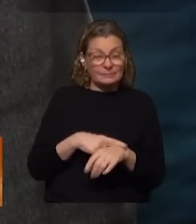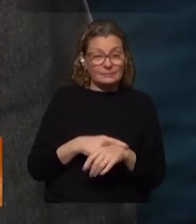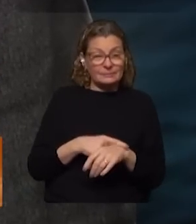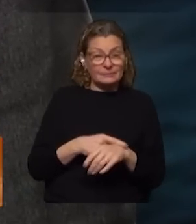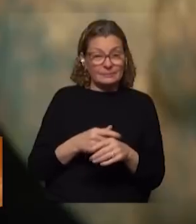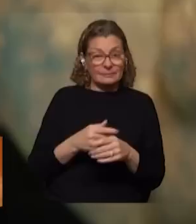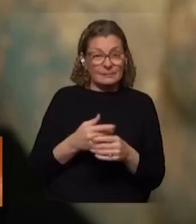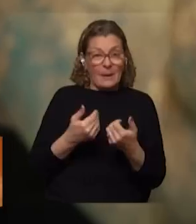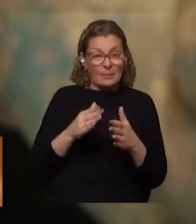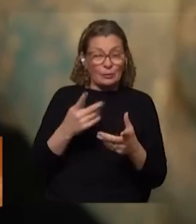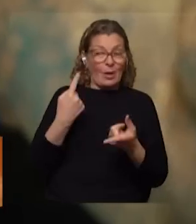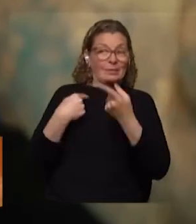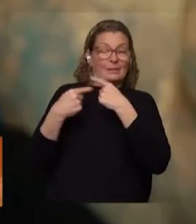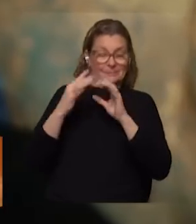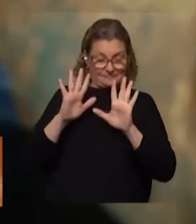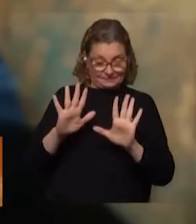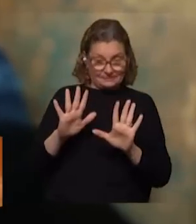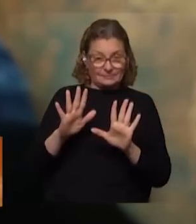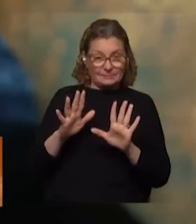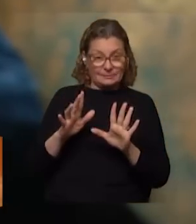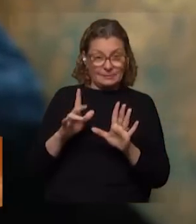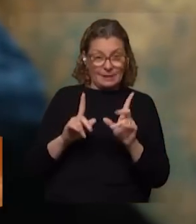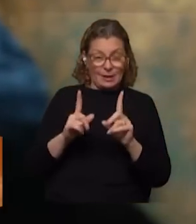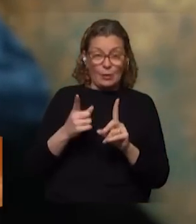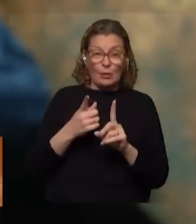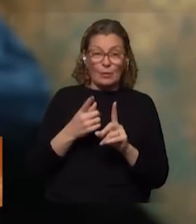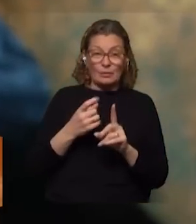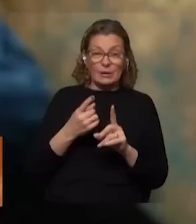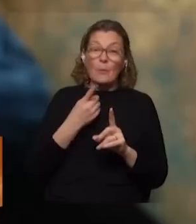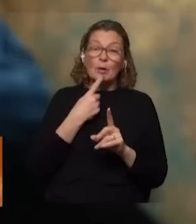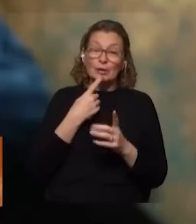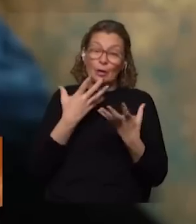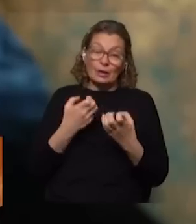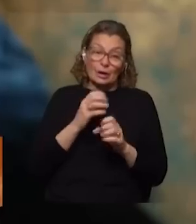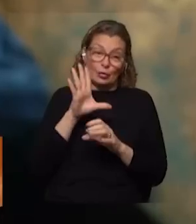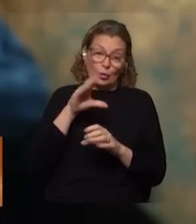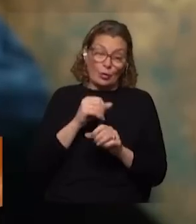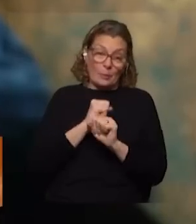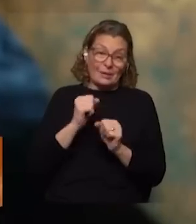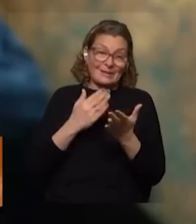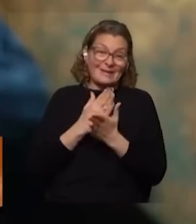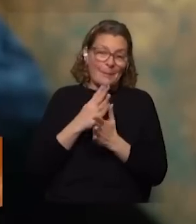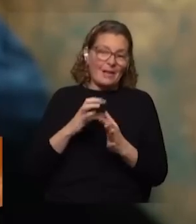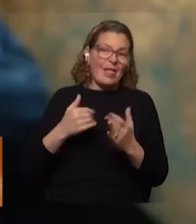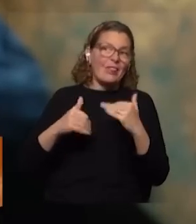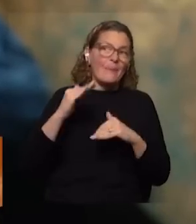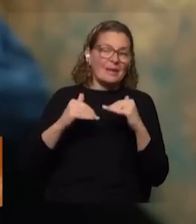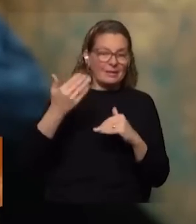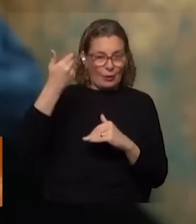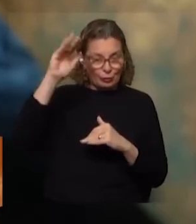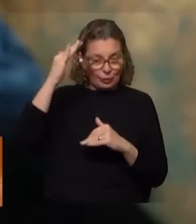Empiezo al revés bueno con la voluntad política todo se puede por supuesto esto depende siempre de las autoridades de hecho la